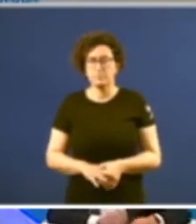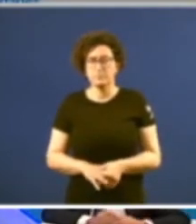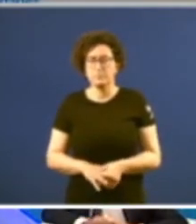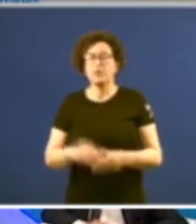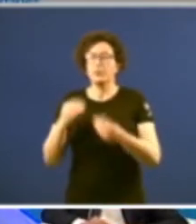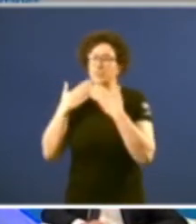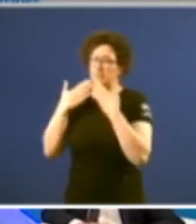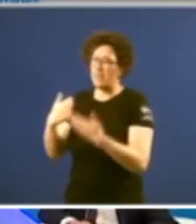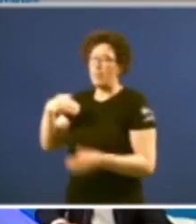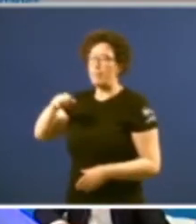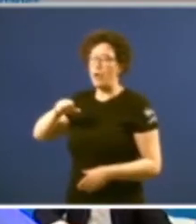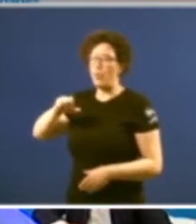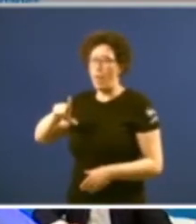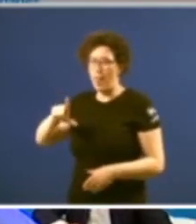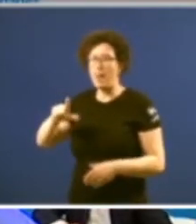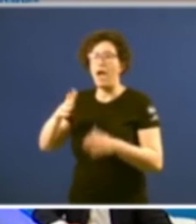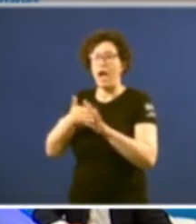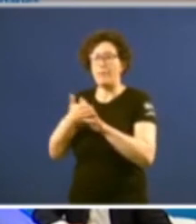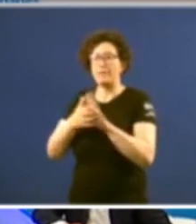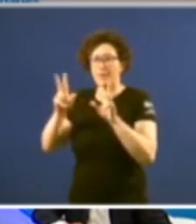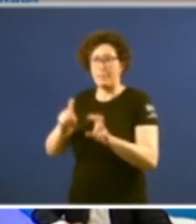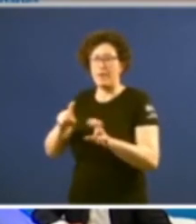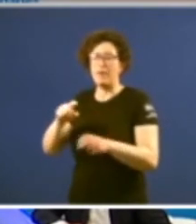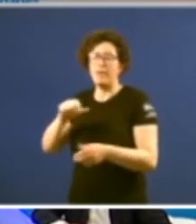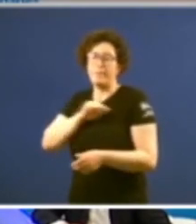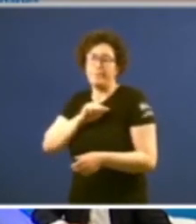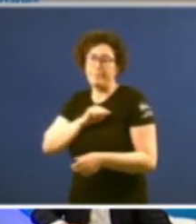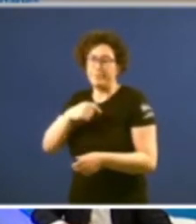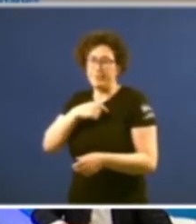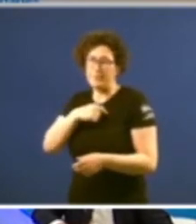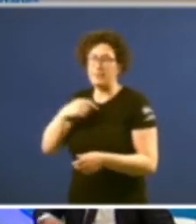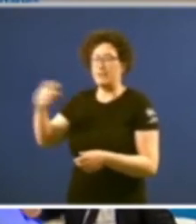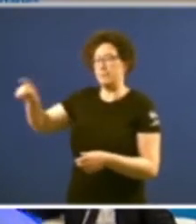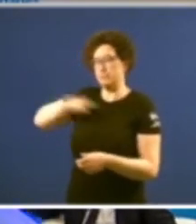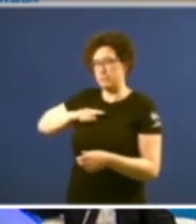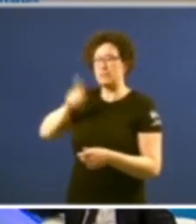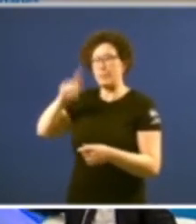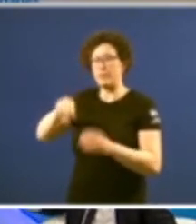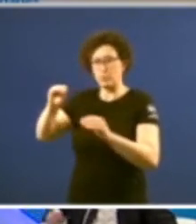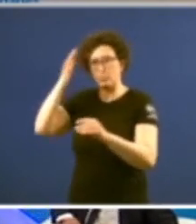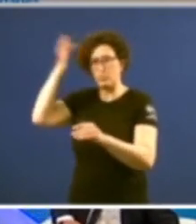Pois moitas gracias Manuel por falar das transferencias pendentes de ser dos teus soños de neno tamén A